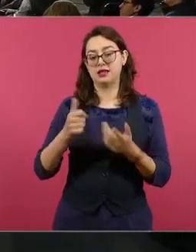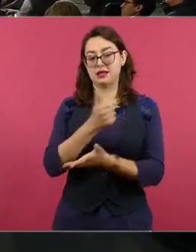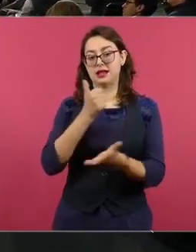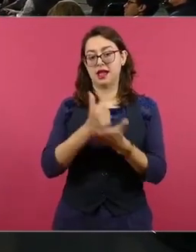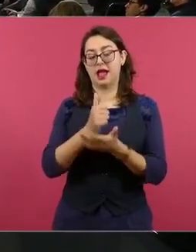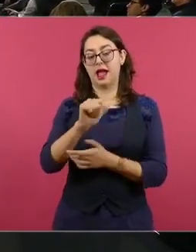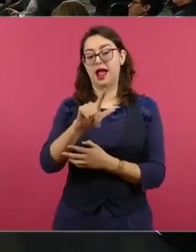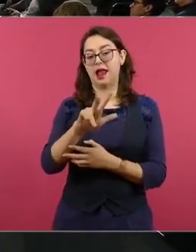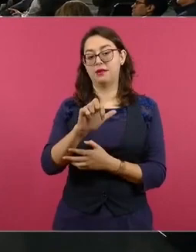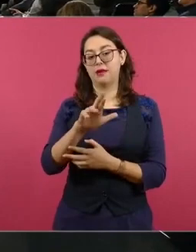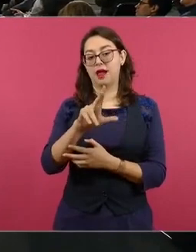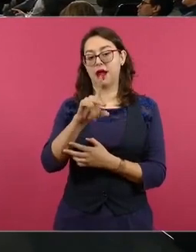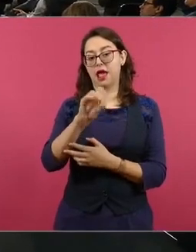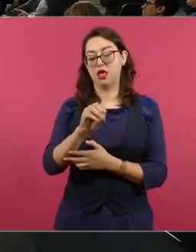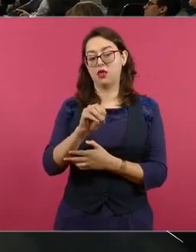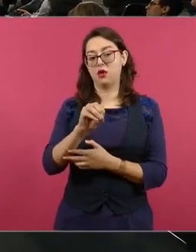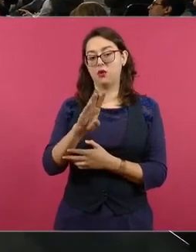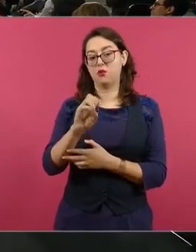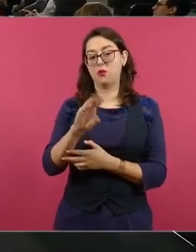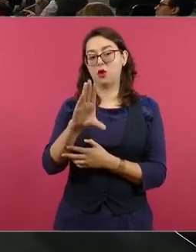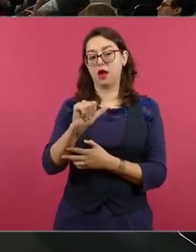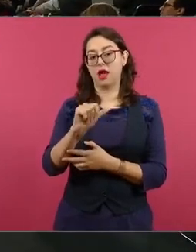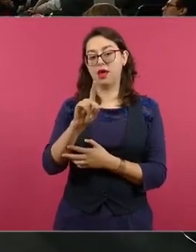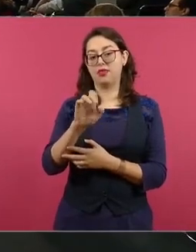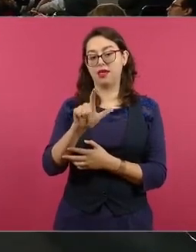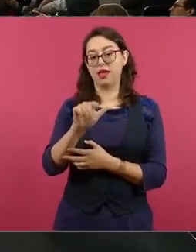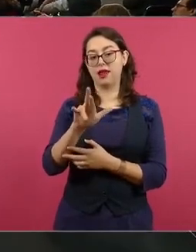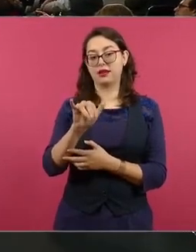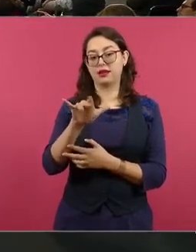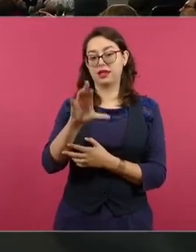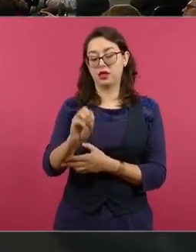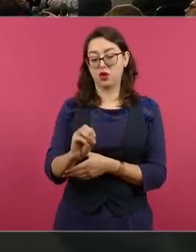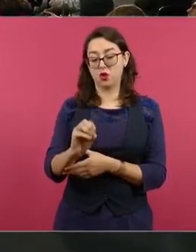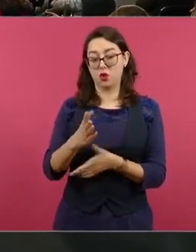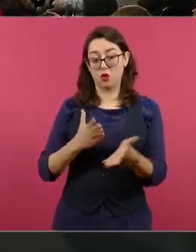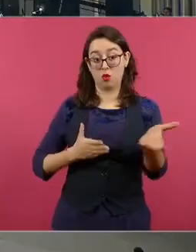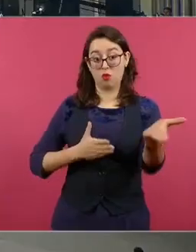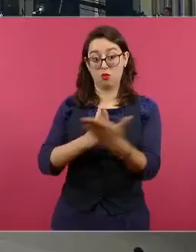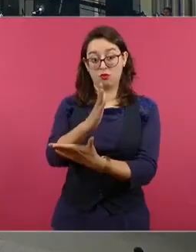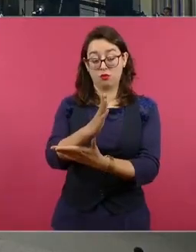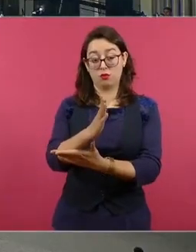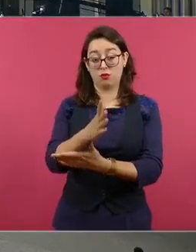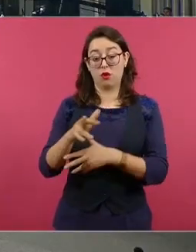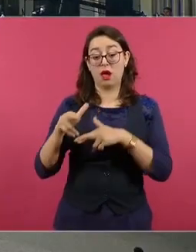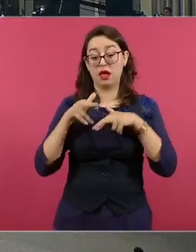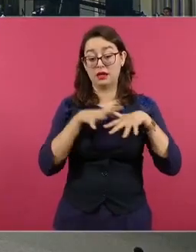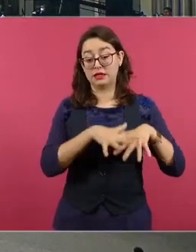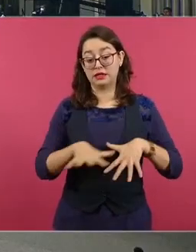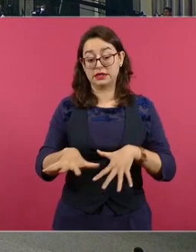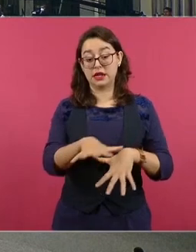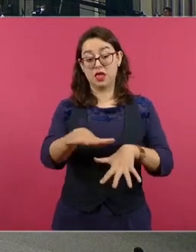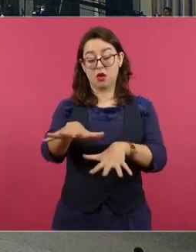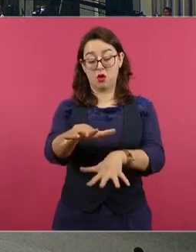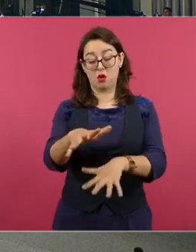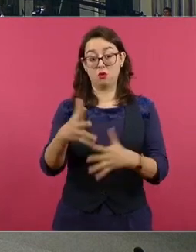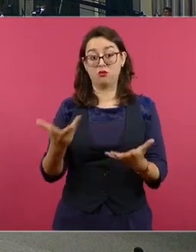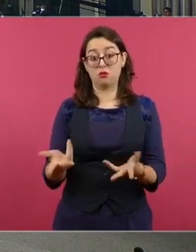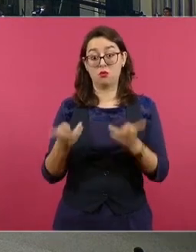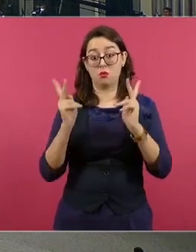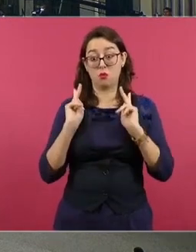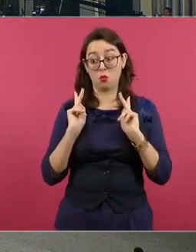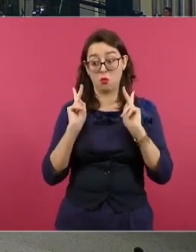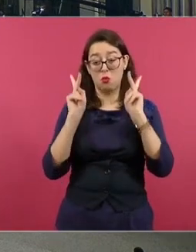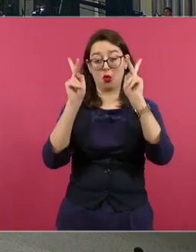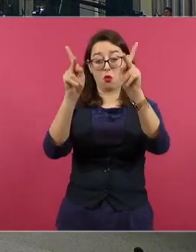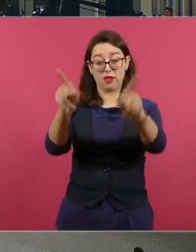ingresar a la zona urbana. Tiene un solo puente para cruzar el río Jamapa, que es un verdadero